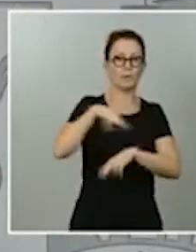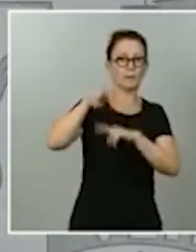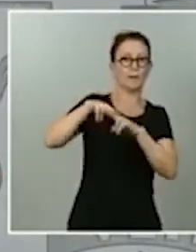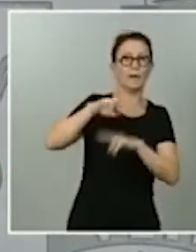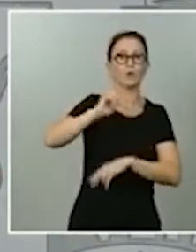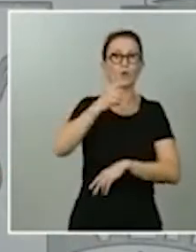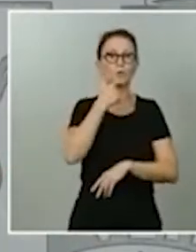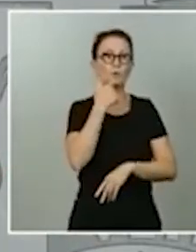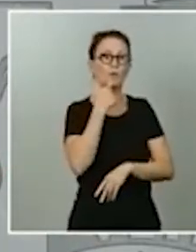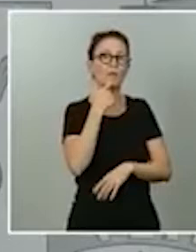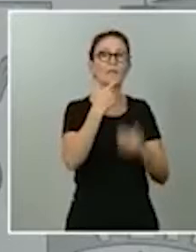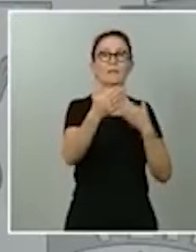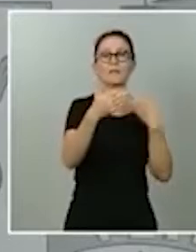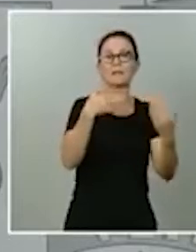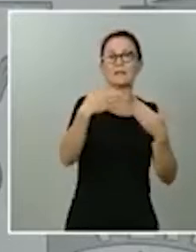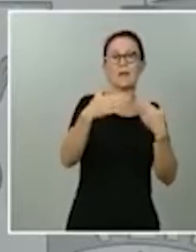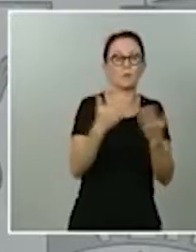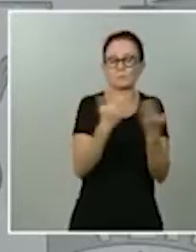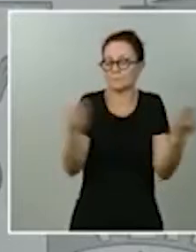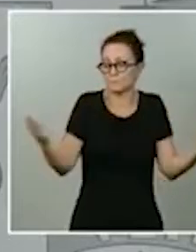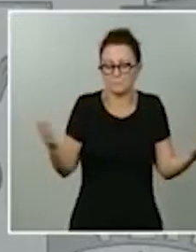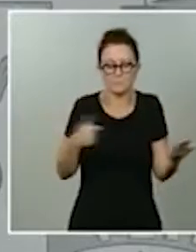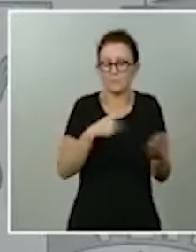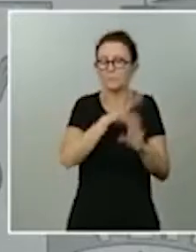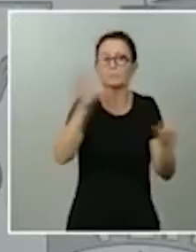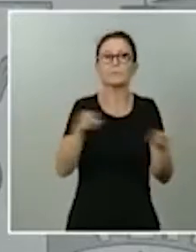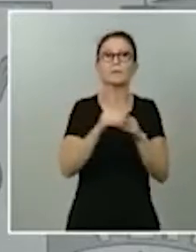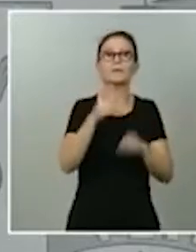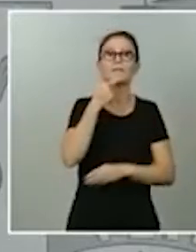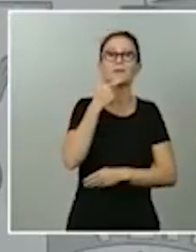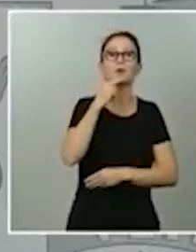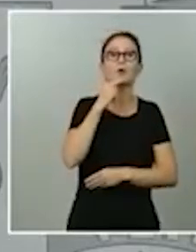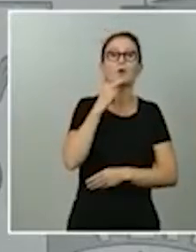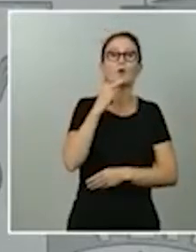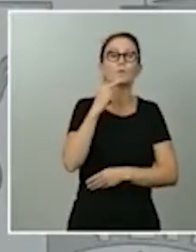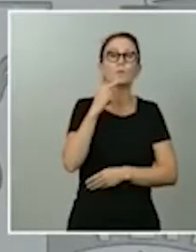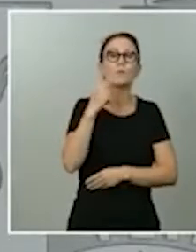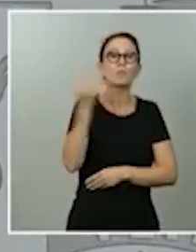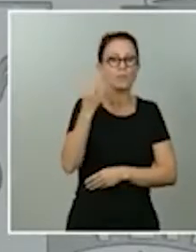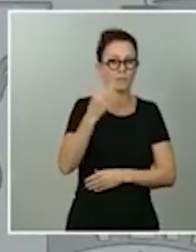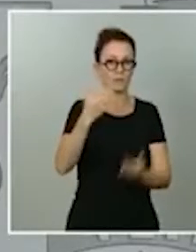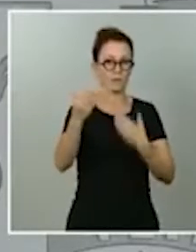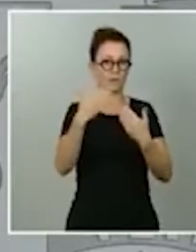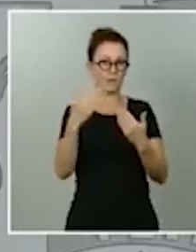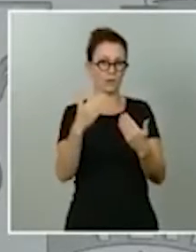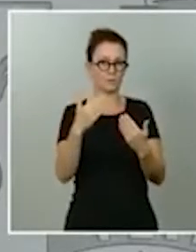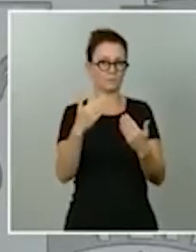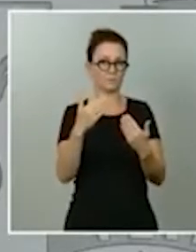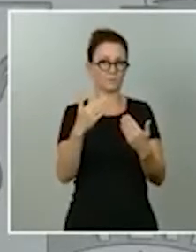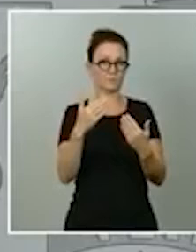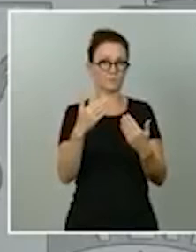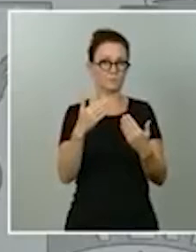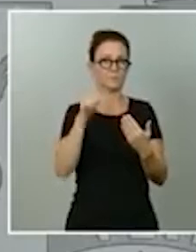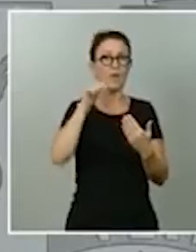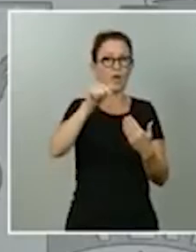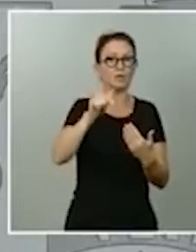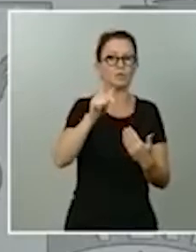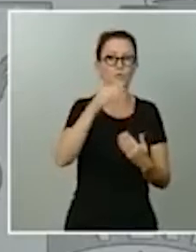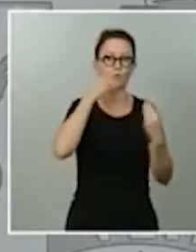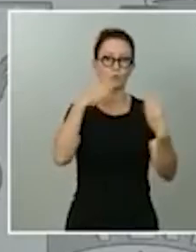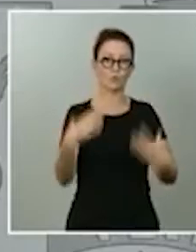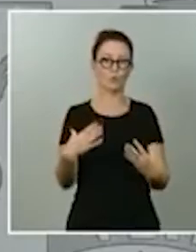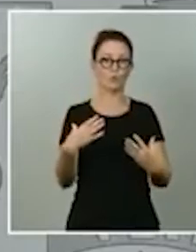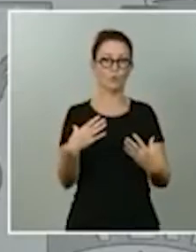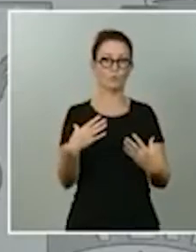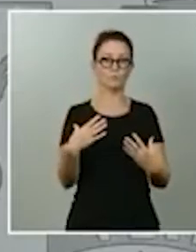diálogo. Yo lo que digo es que lo inteligente es dialogar. Lo inteligente es dialogar dentro de la Constitución en